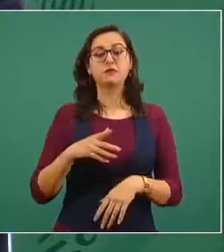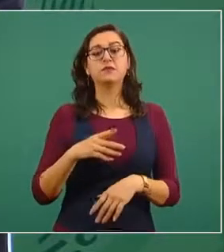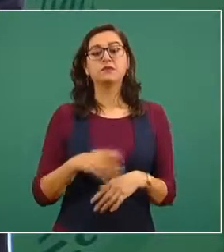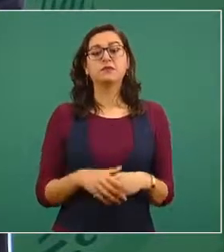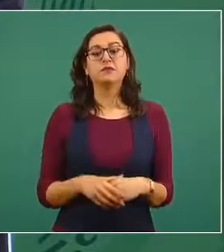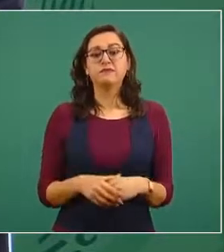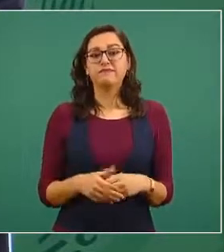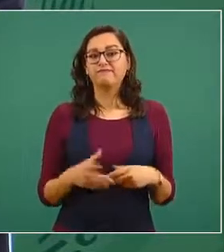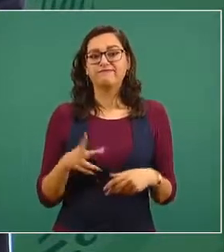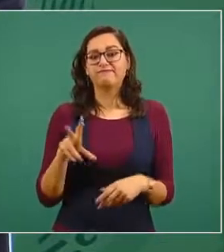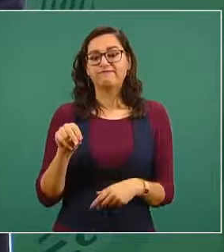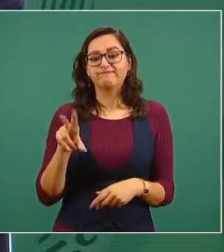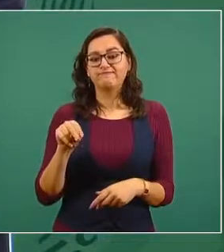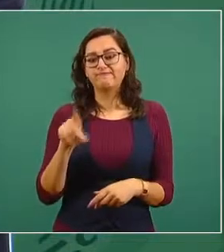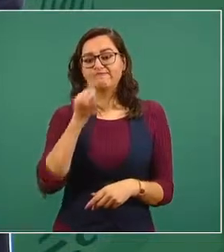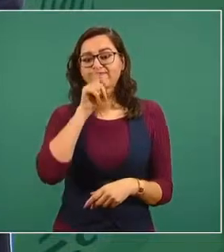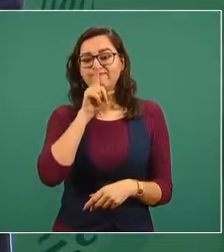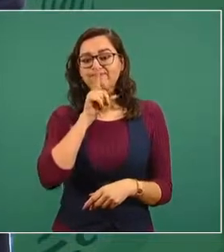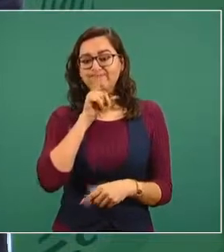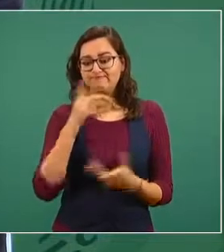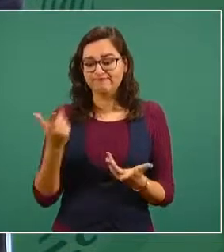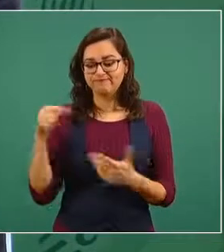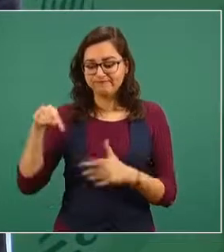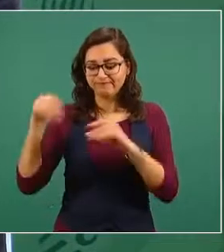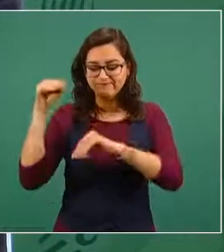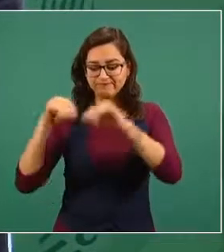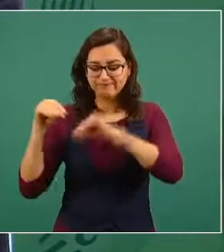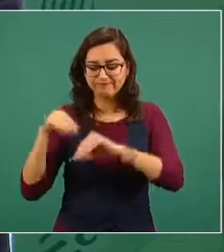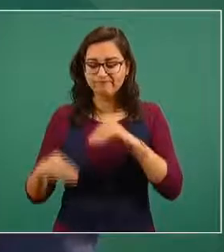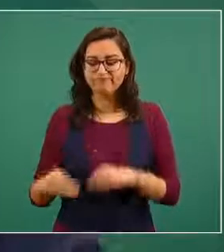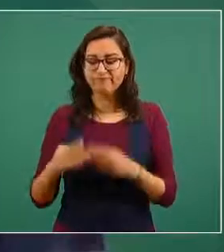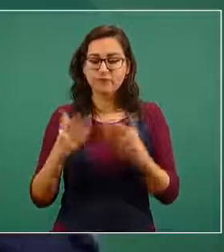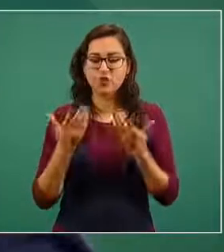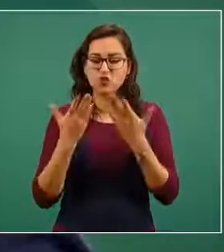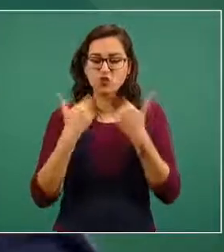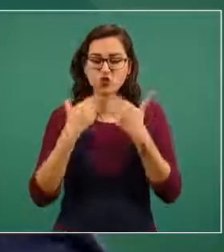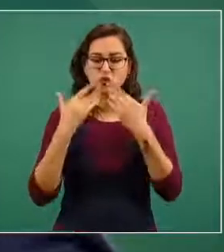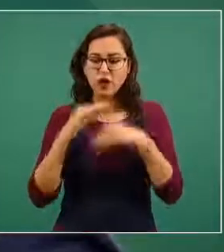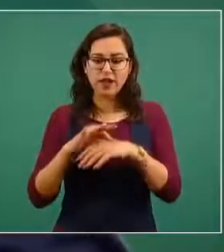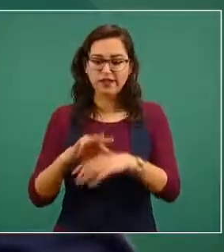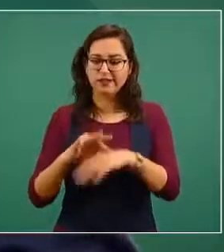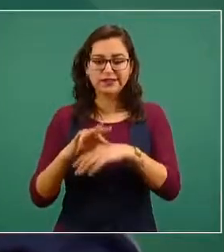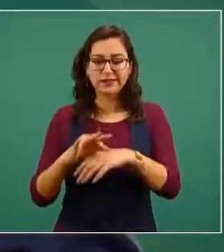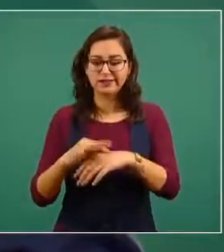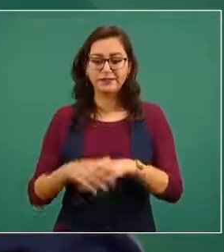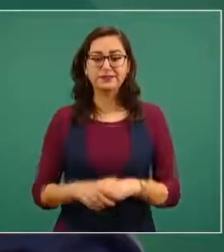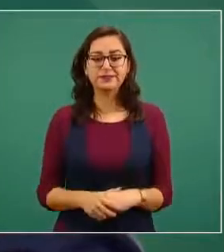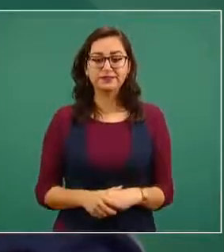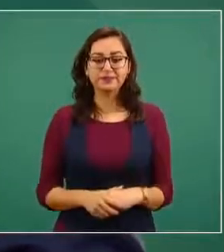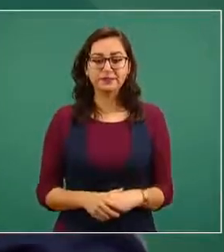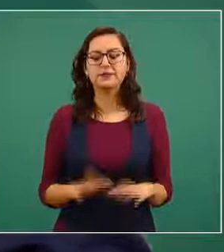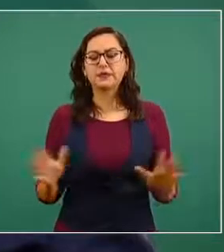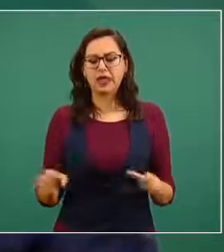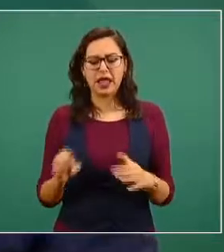por la DEA. Quiero leer primero